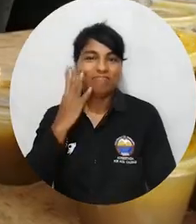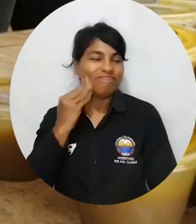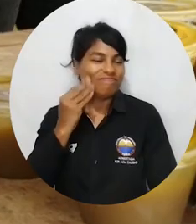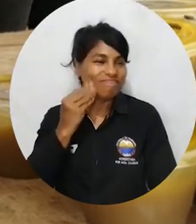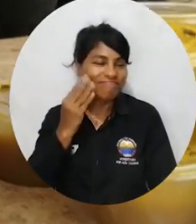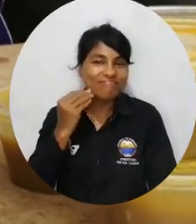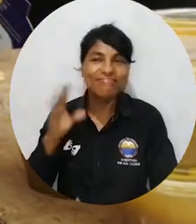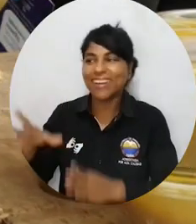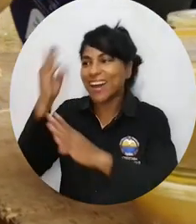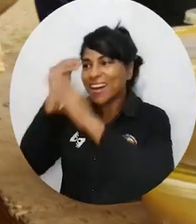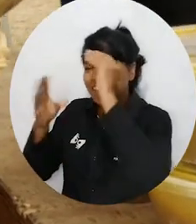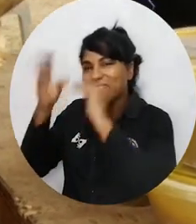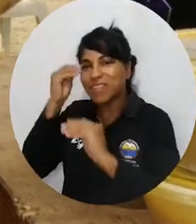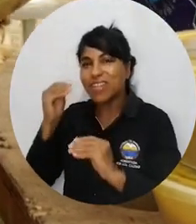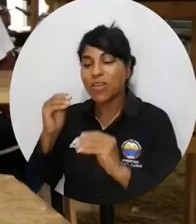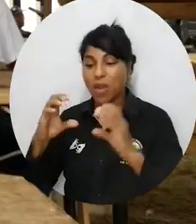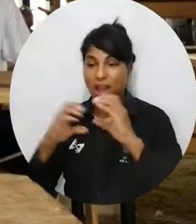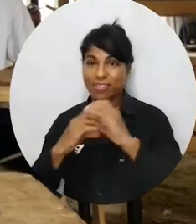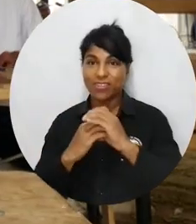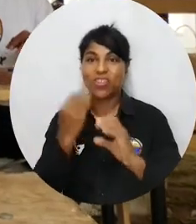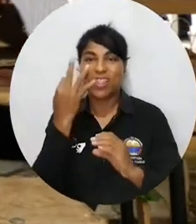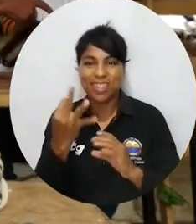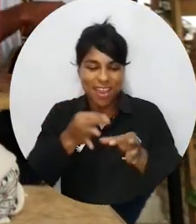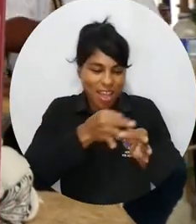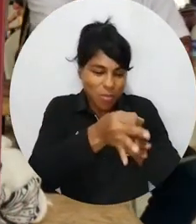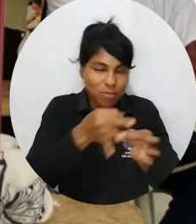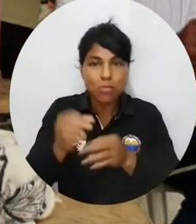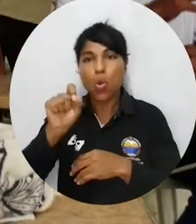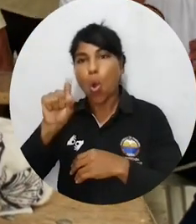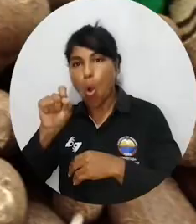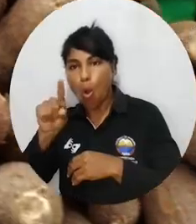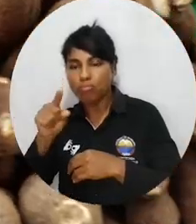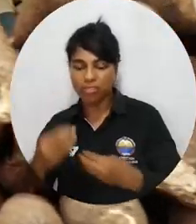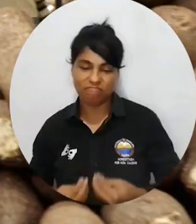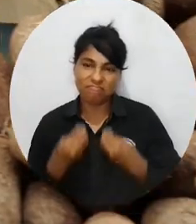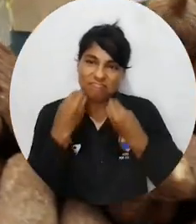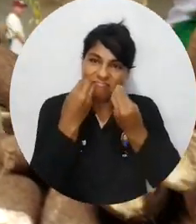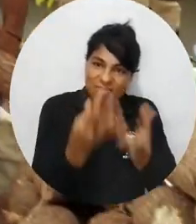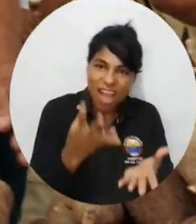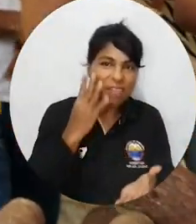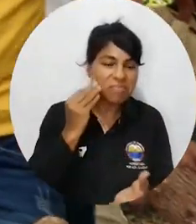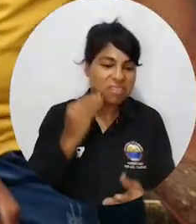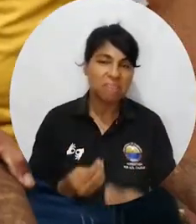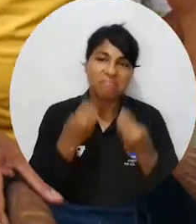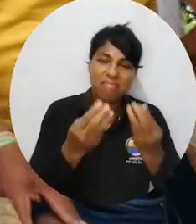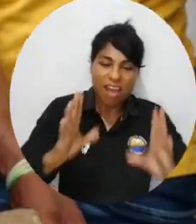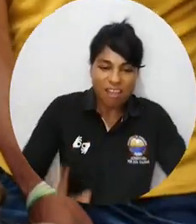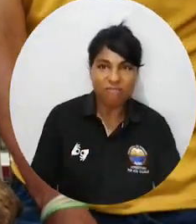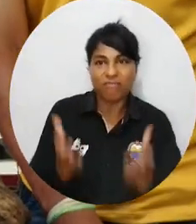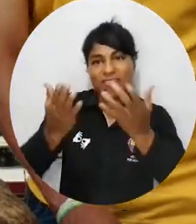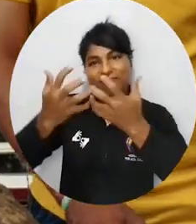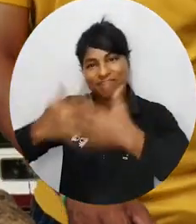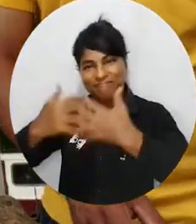que nos estábamos llevando desde Cámara, trabajando con las tres asociaciones en 11 municipios, aportando lo que sabemos hacer y es precisamente